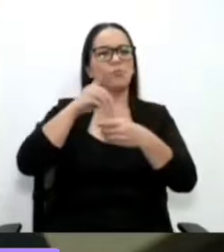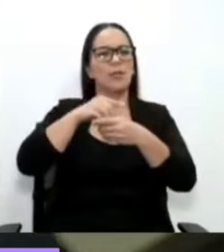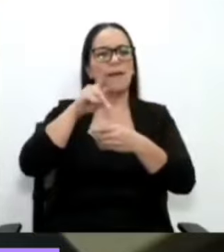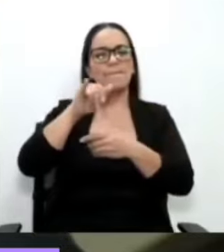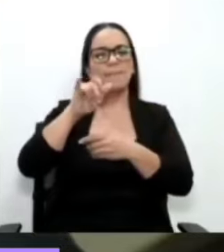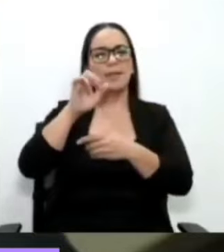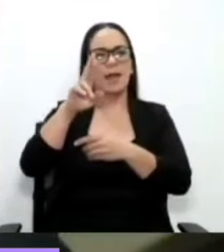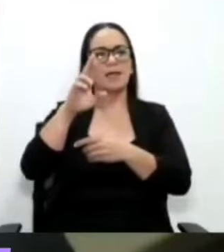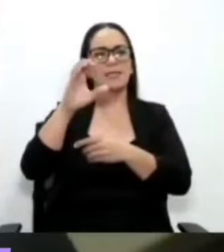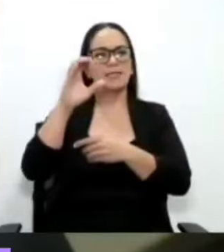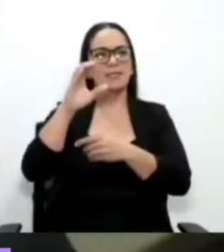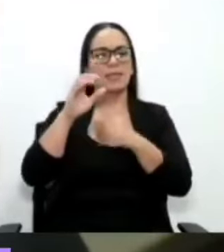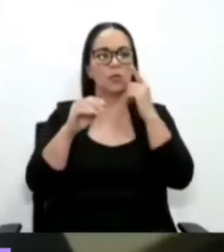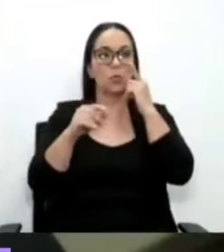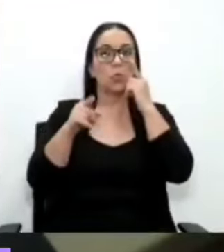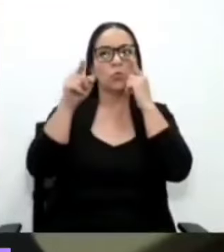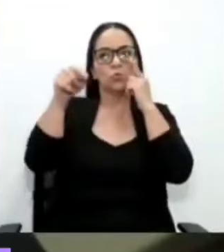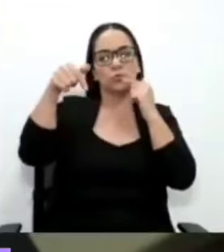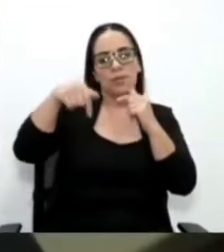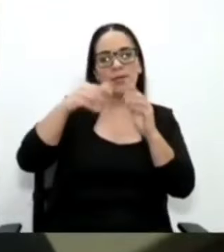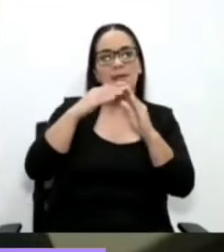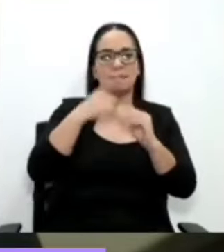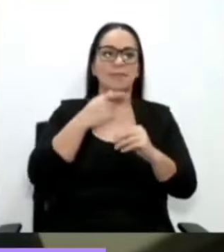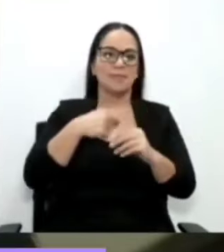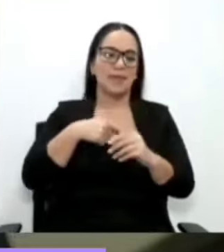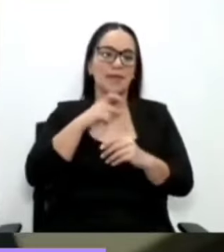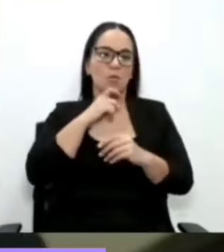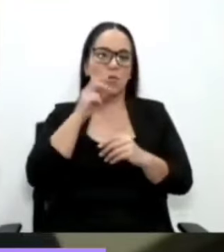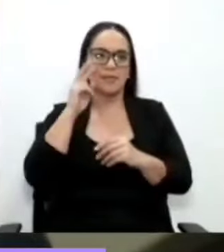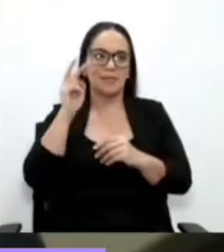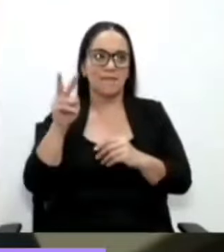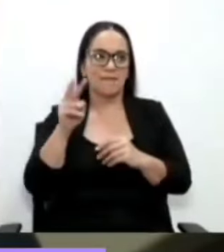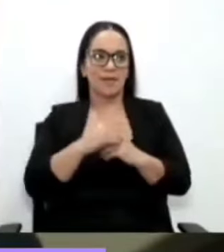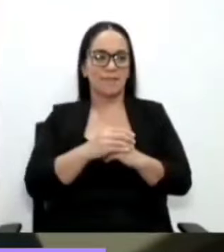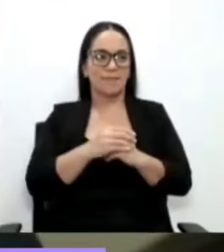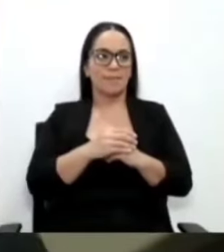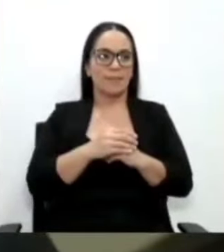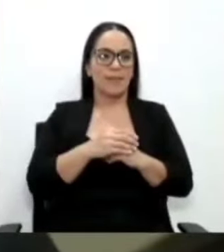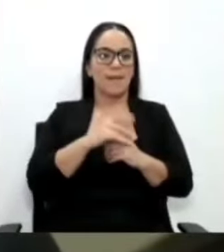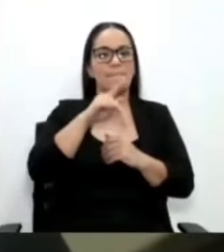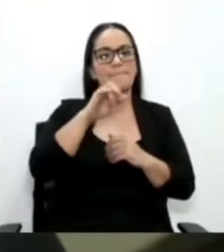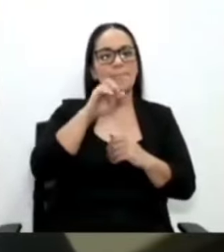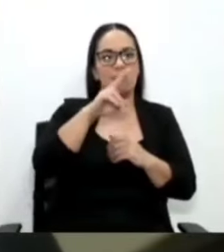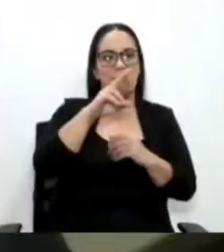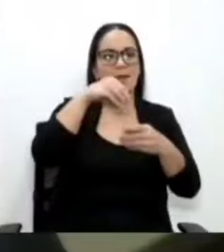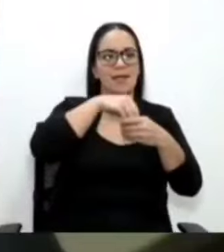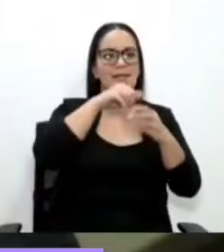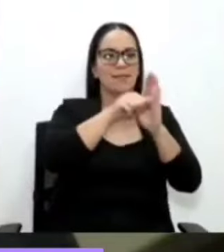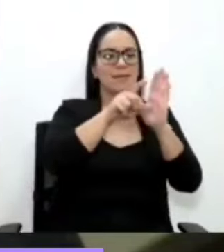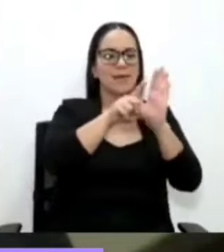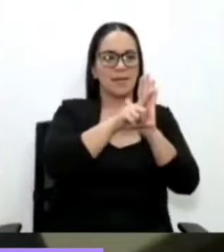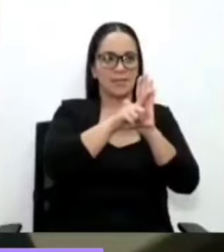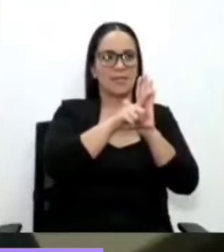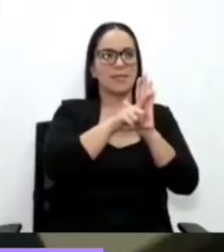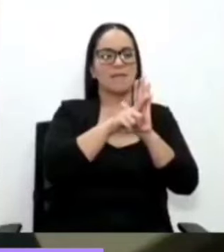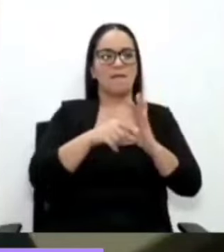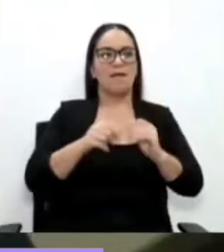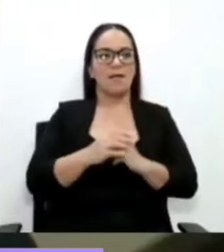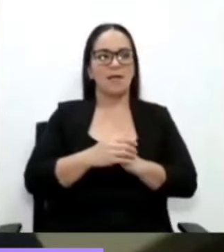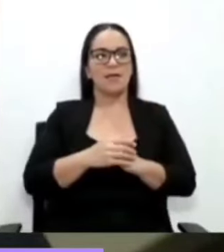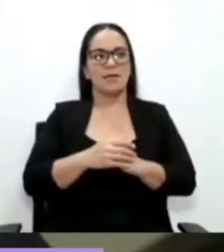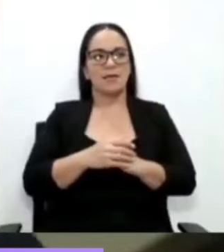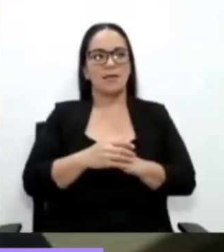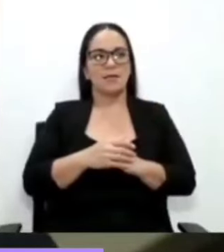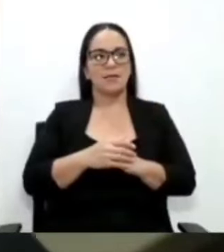usted está acá en casa presidencial y le toca verlo más virtualmente, doña Pilar, es en la Asamblea Legislativa y mismas personas que frecuentan el círculo